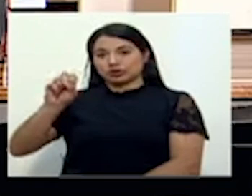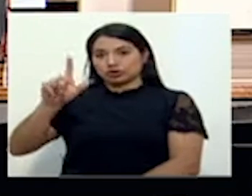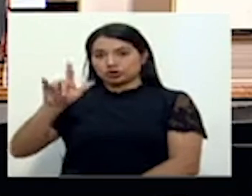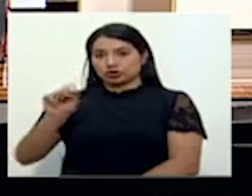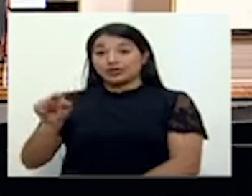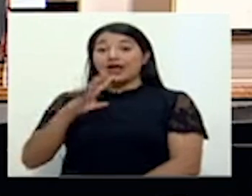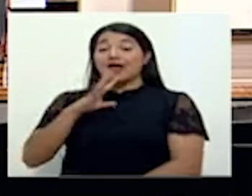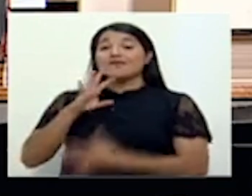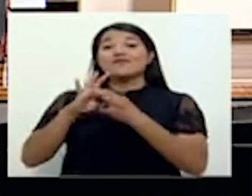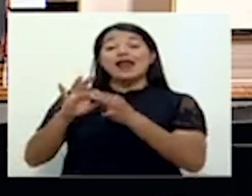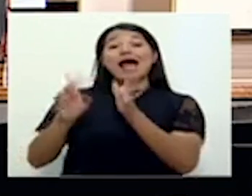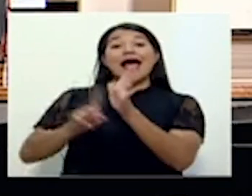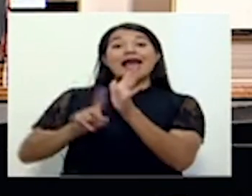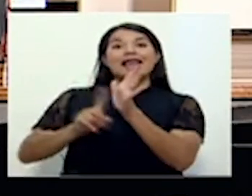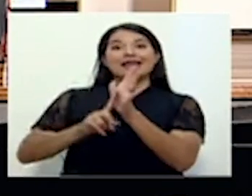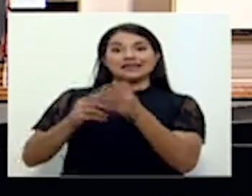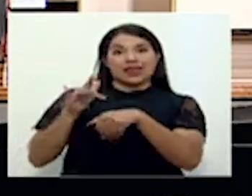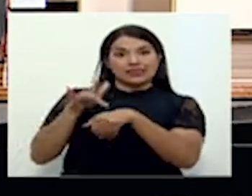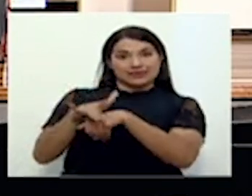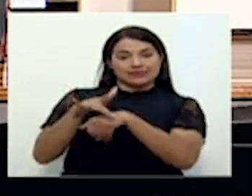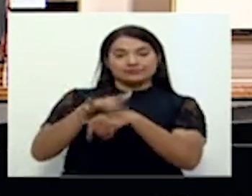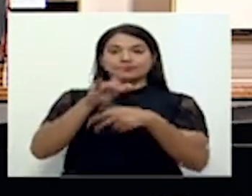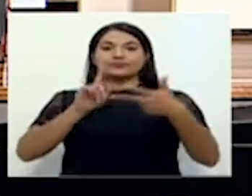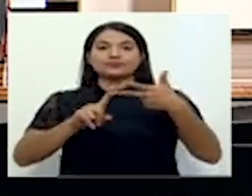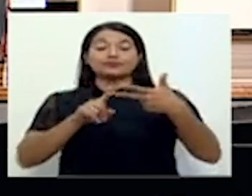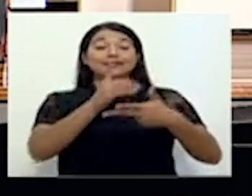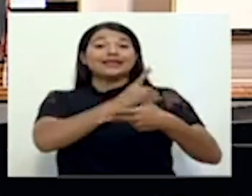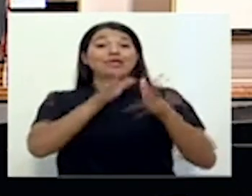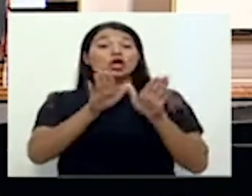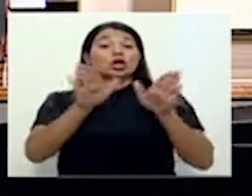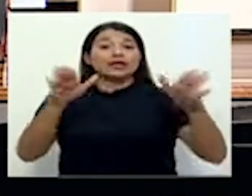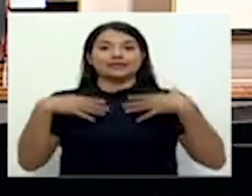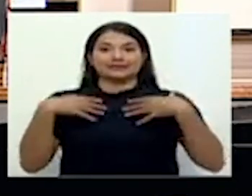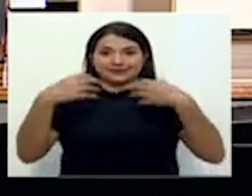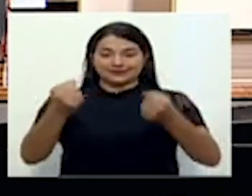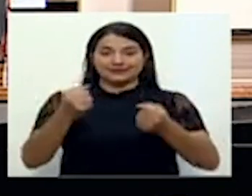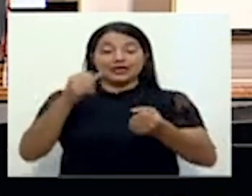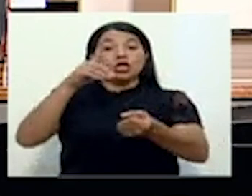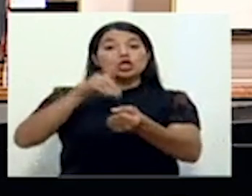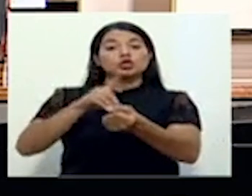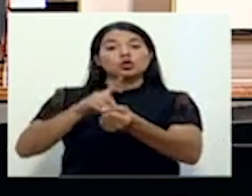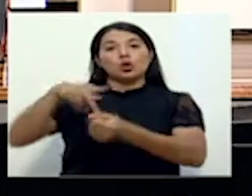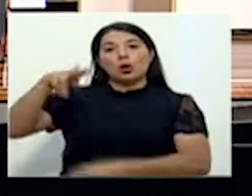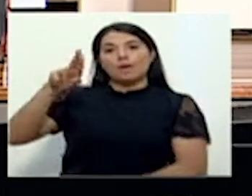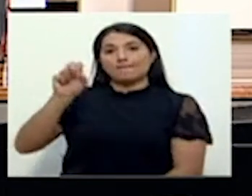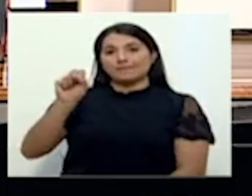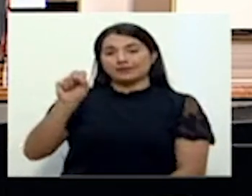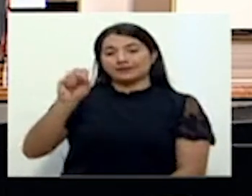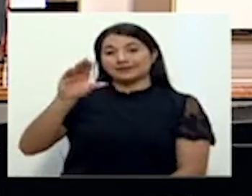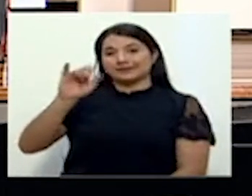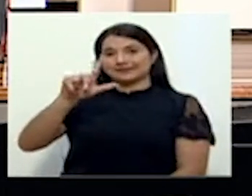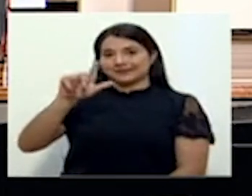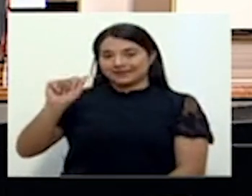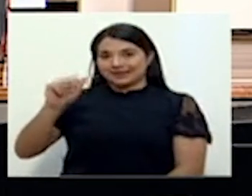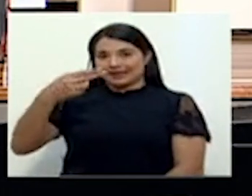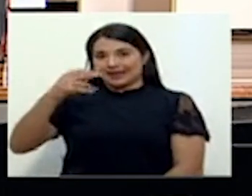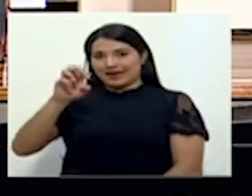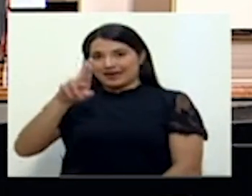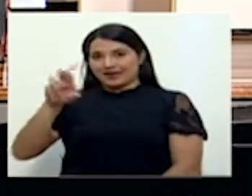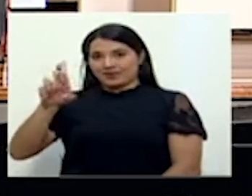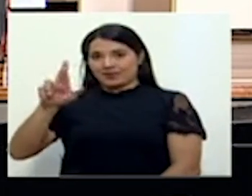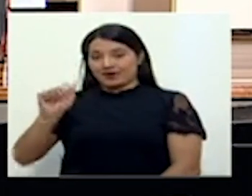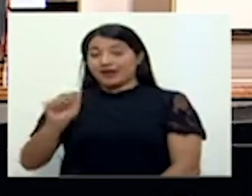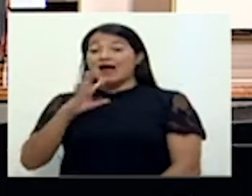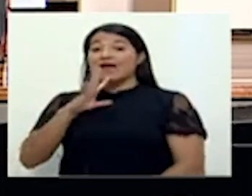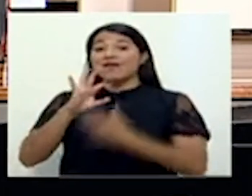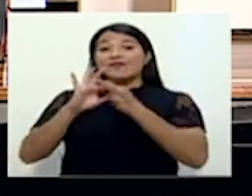tema de alertas tempranas, ya la directora general de salud, la doctora Priscila Herrera, quien va a ampliar también sobre este